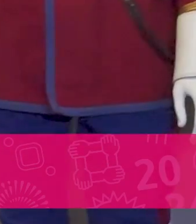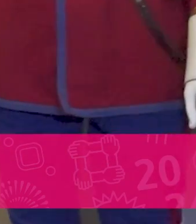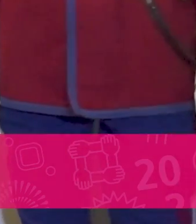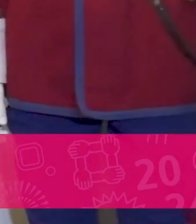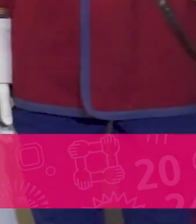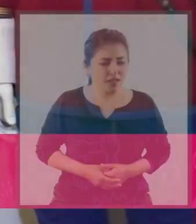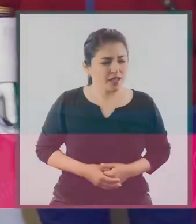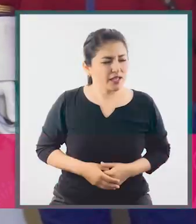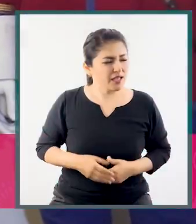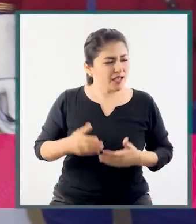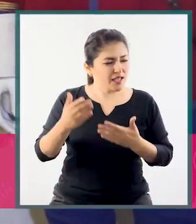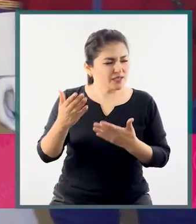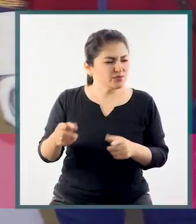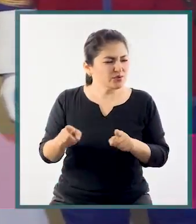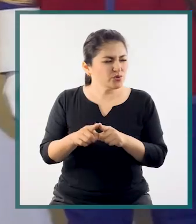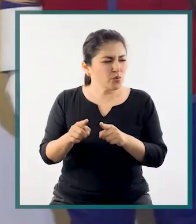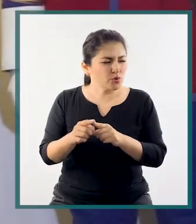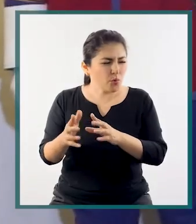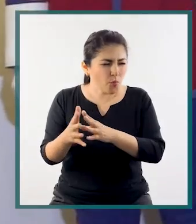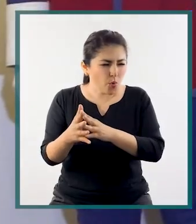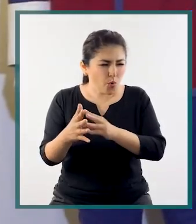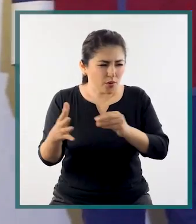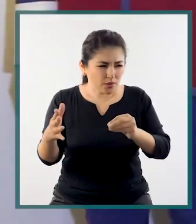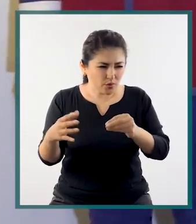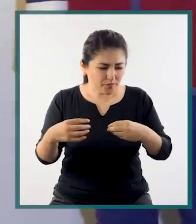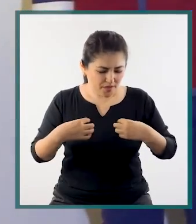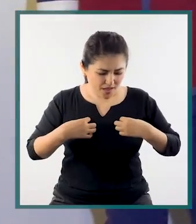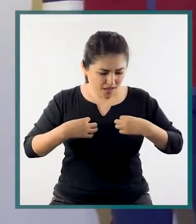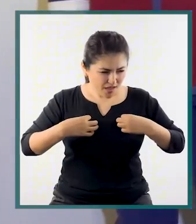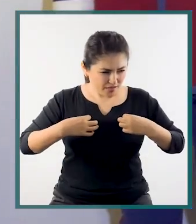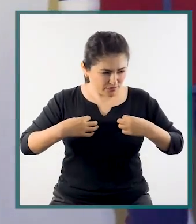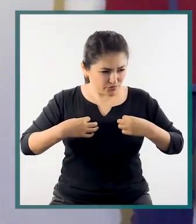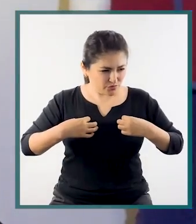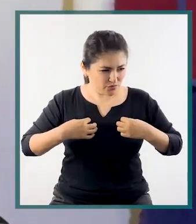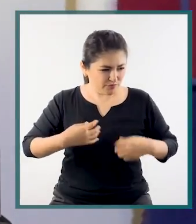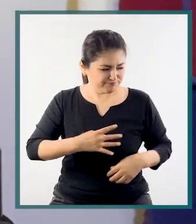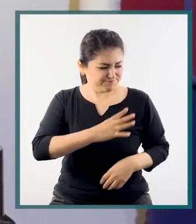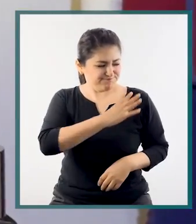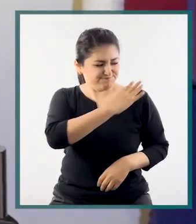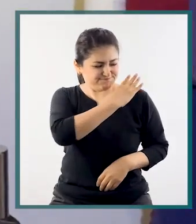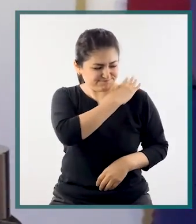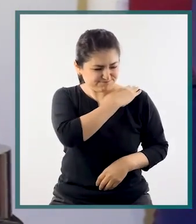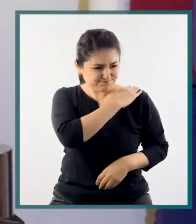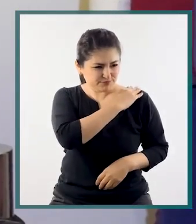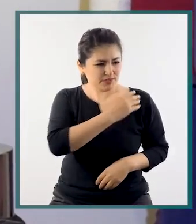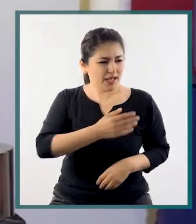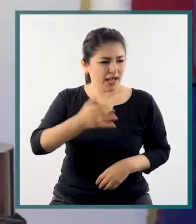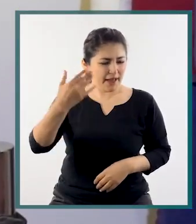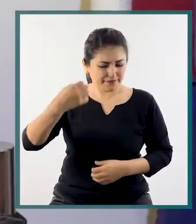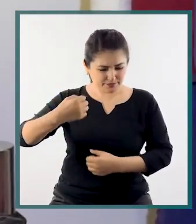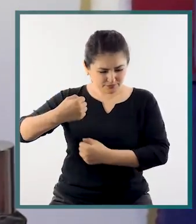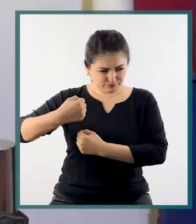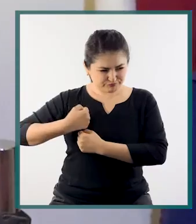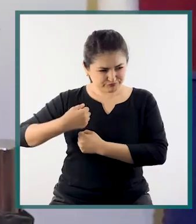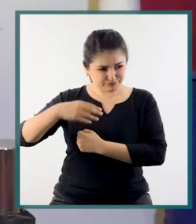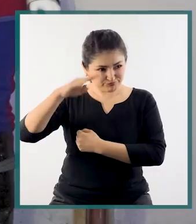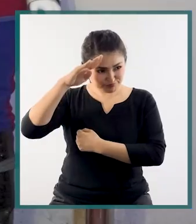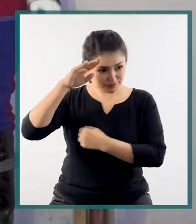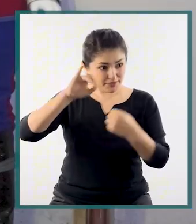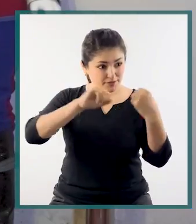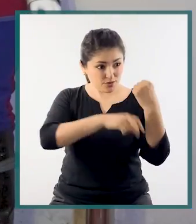Una réplica, podríamos decir, pero este es el uniforme que utilizó un oficial de los usares de Junín.